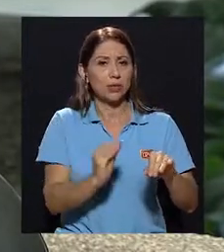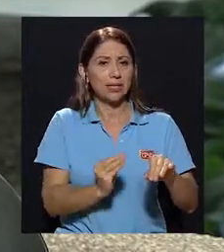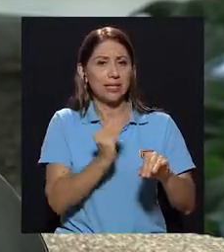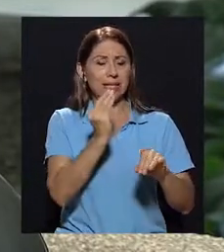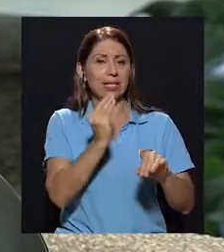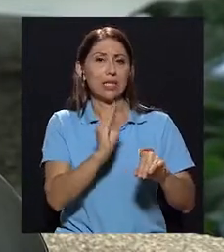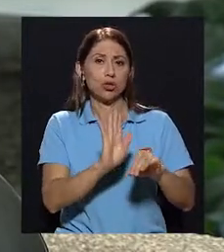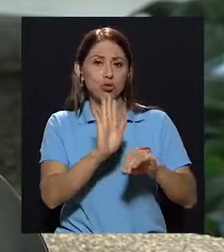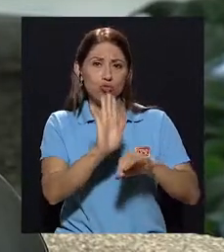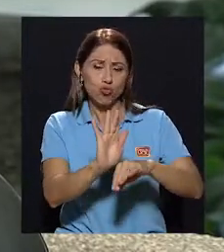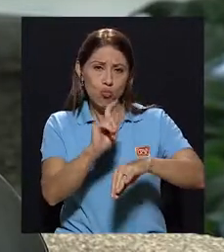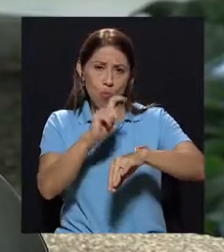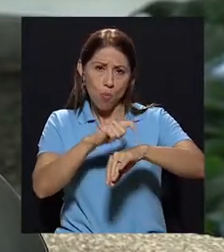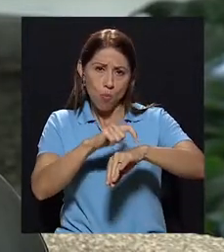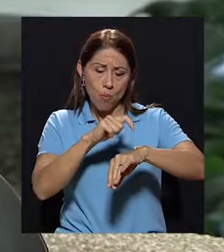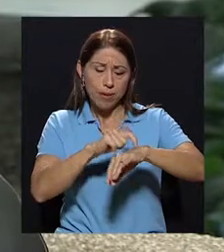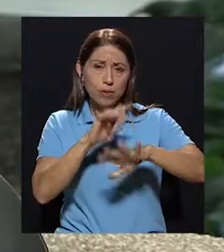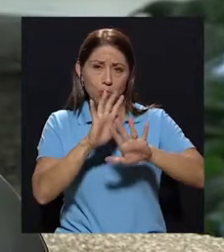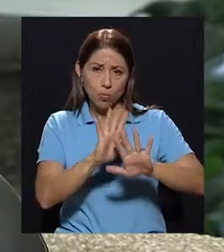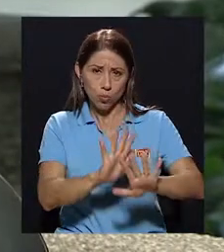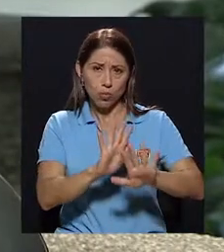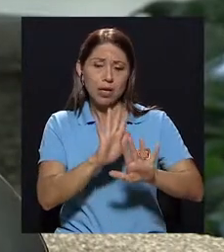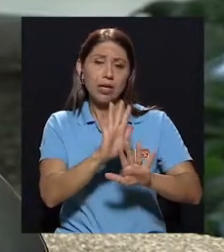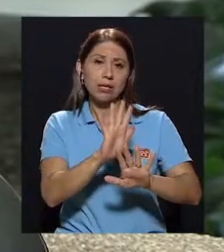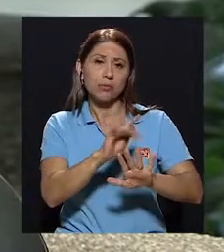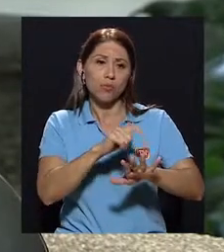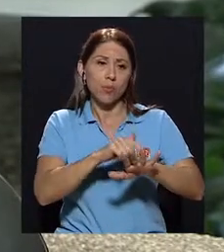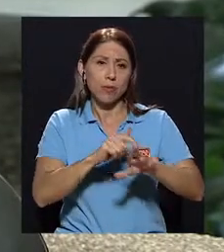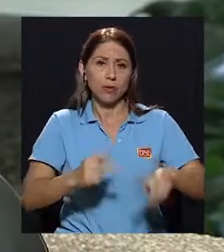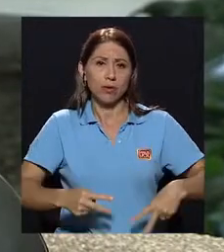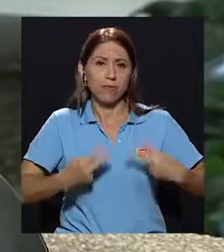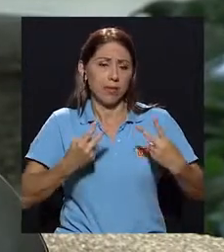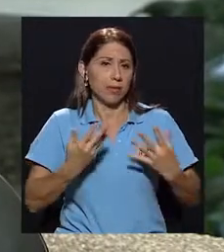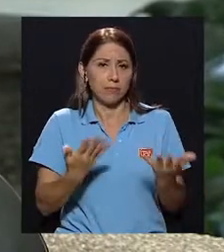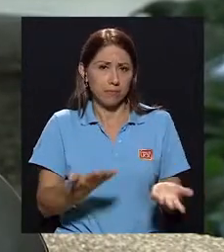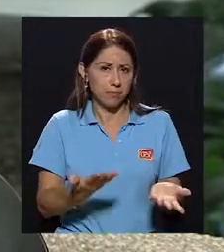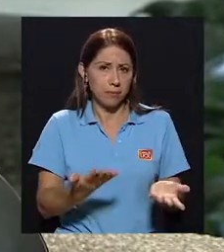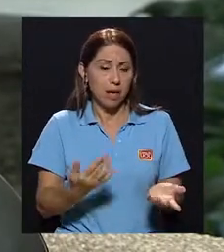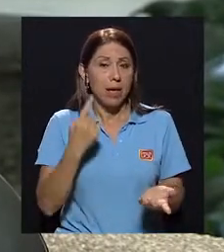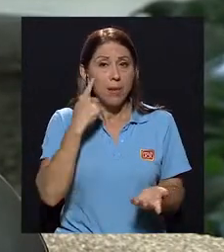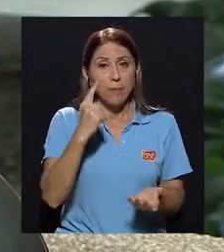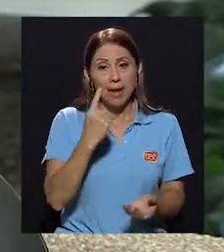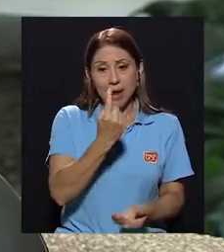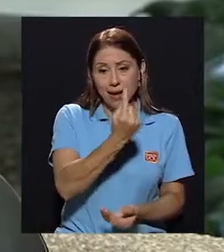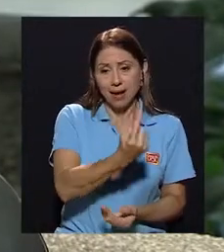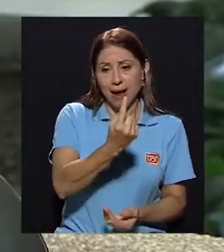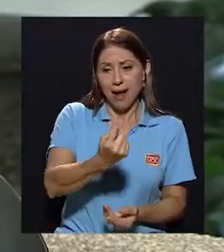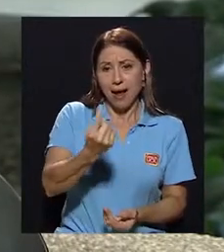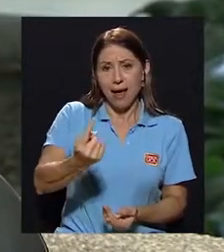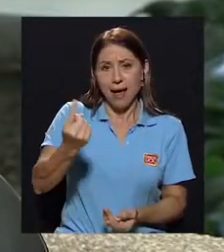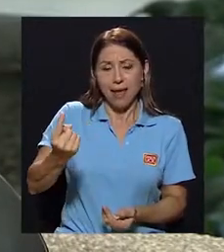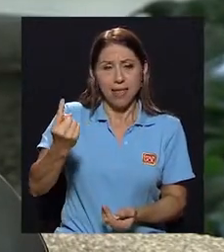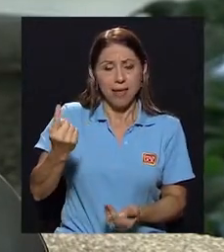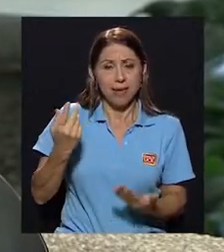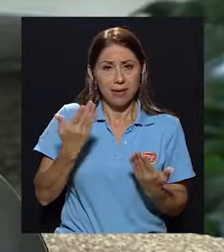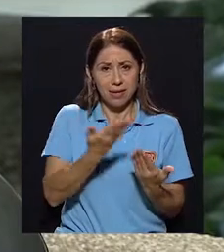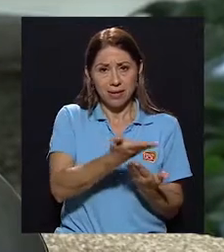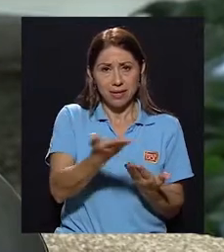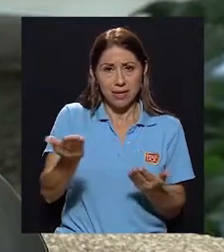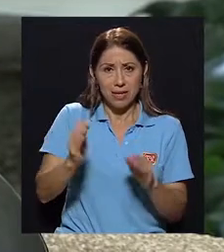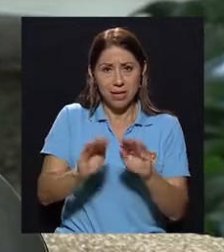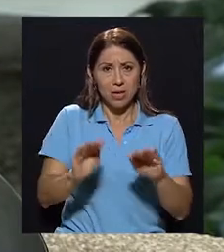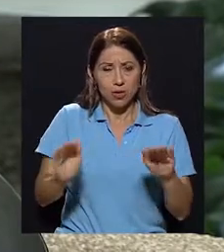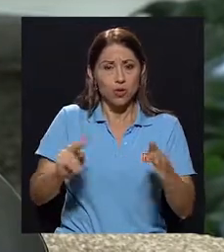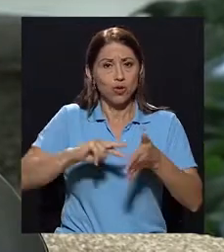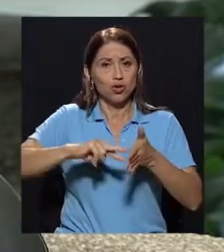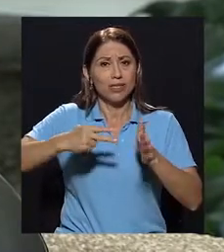su momento vital, es decir, lo que para cada niño o para cada niña le significa esa